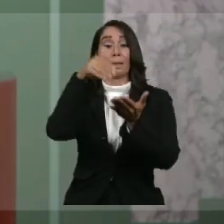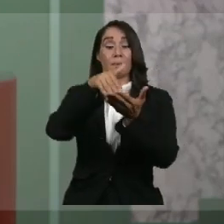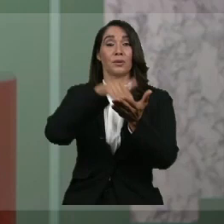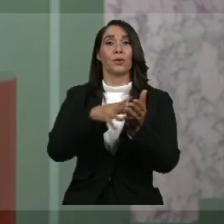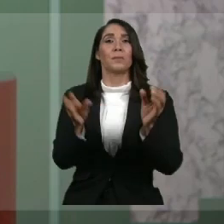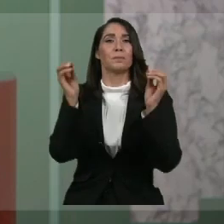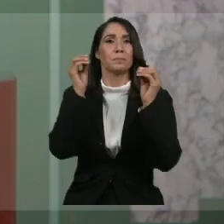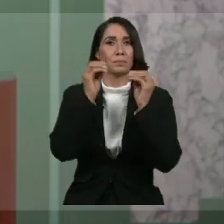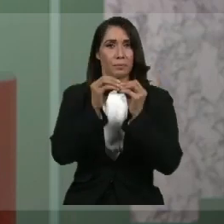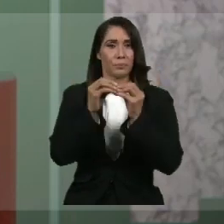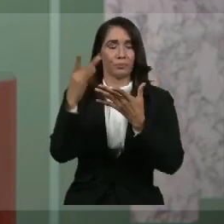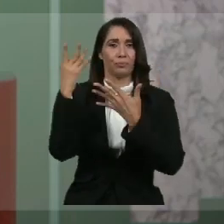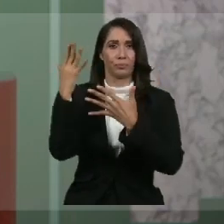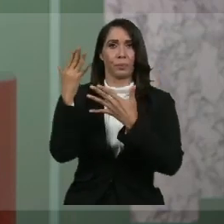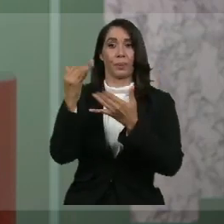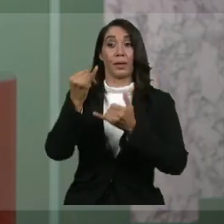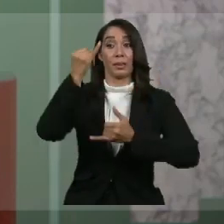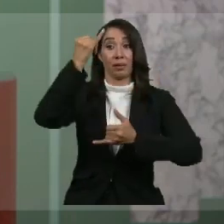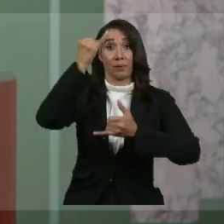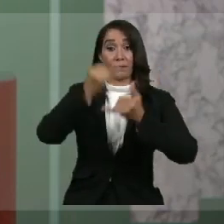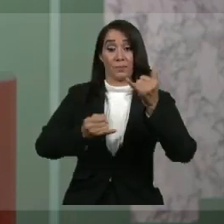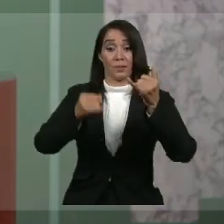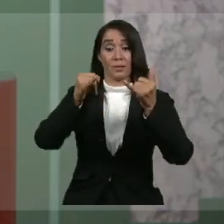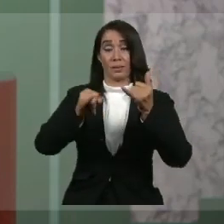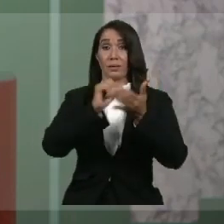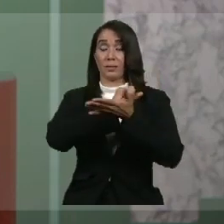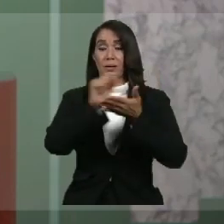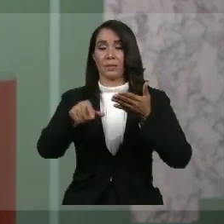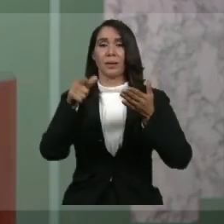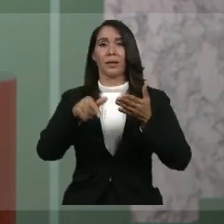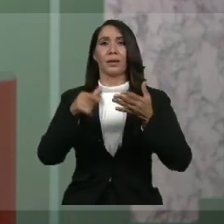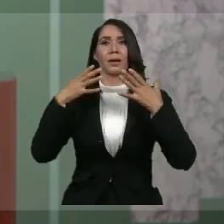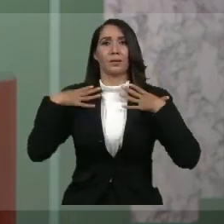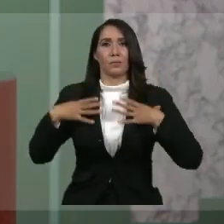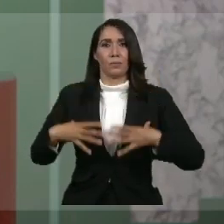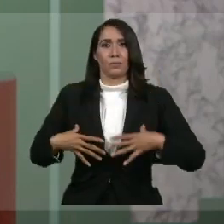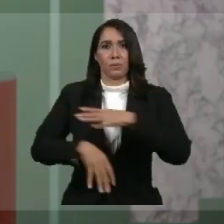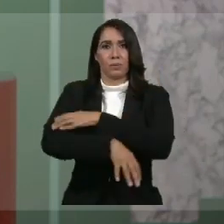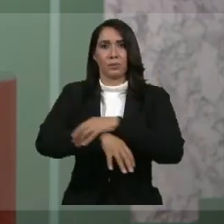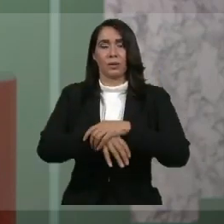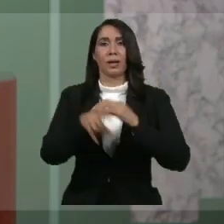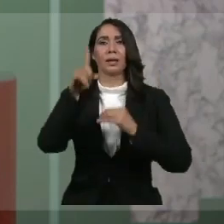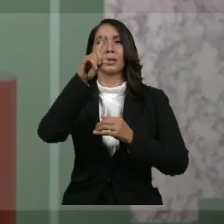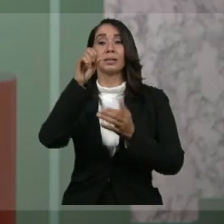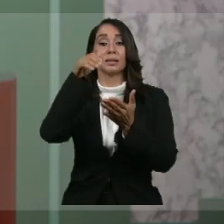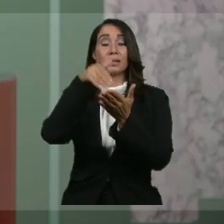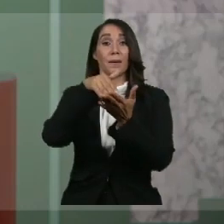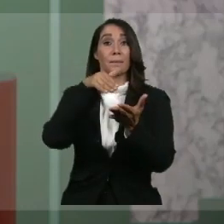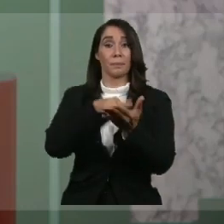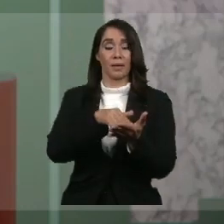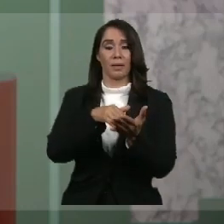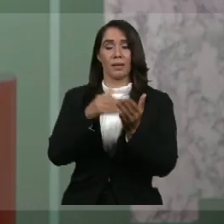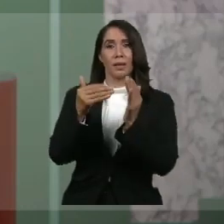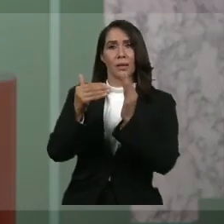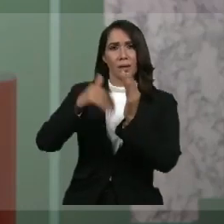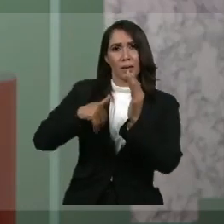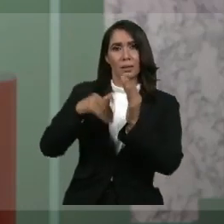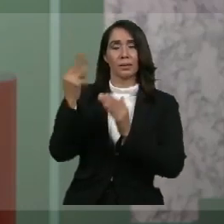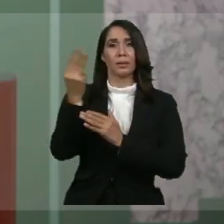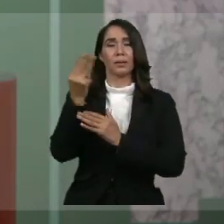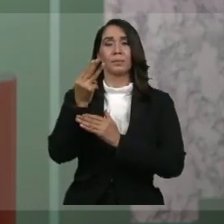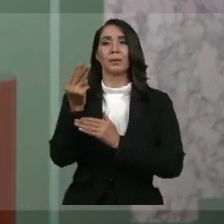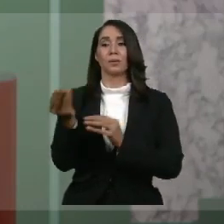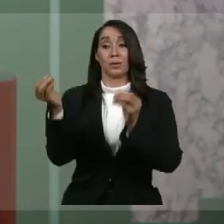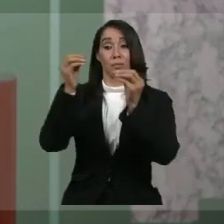Este fin de semana llegan 100.000 trajes de protección personal y antes del miércoles llegarán otros 200